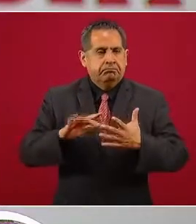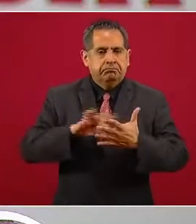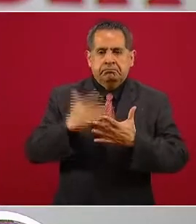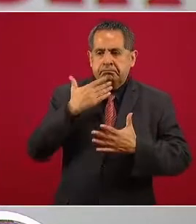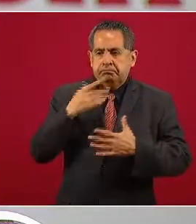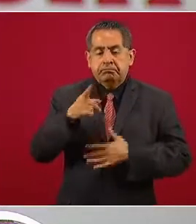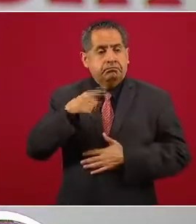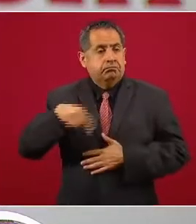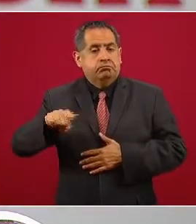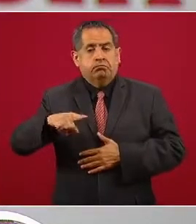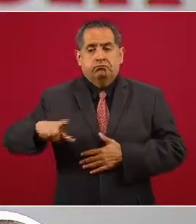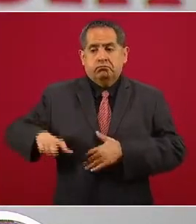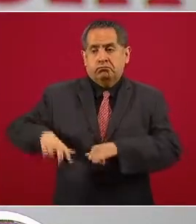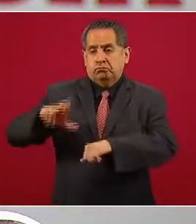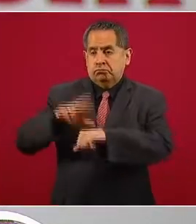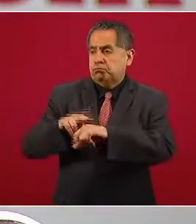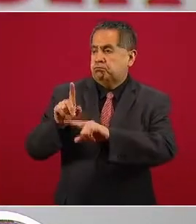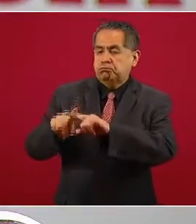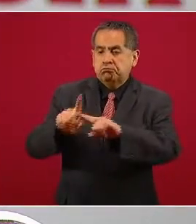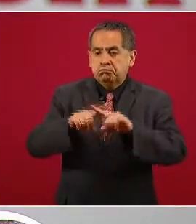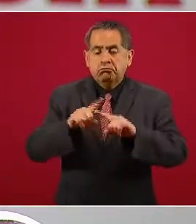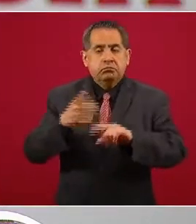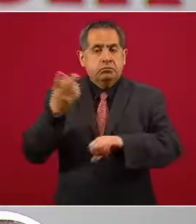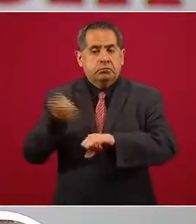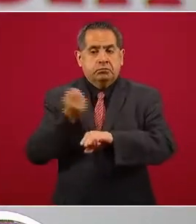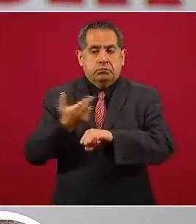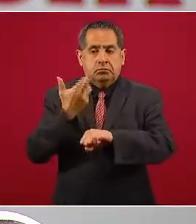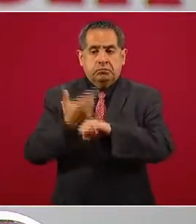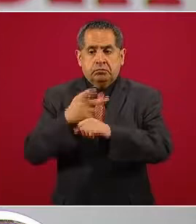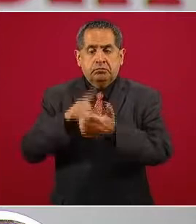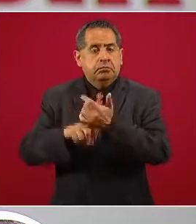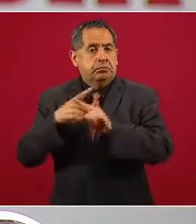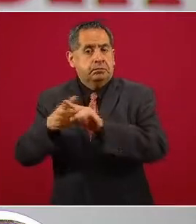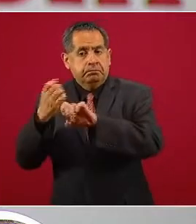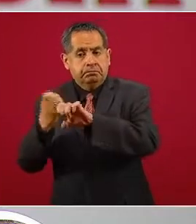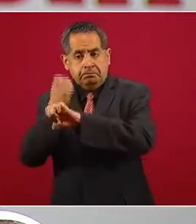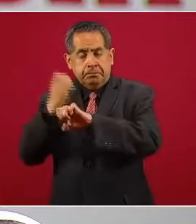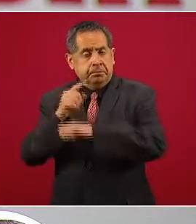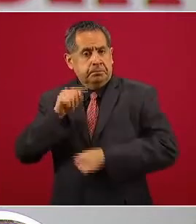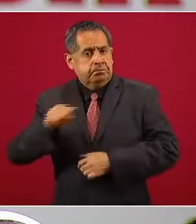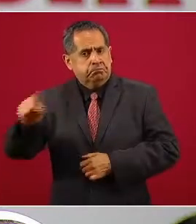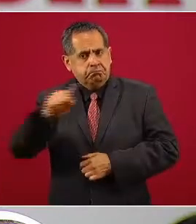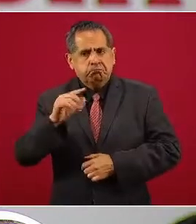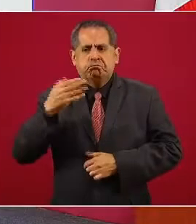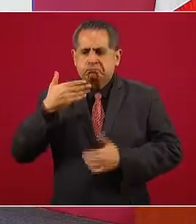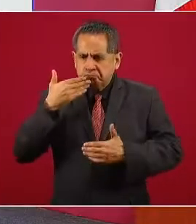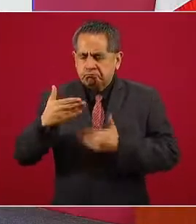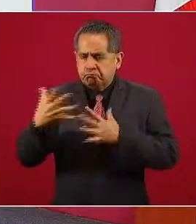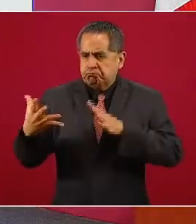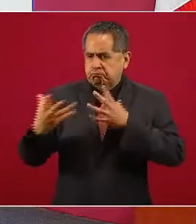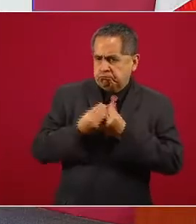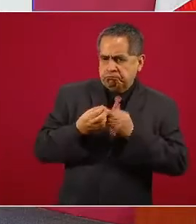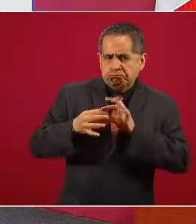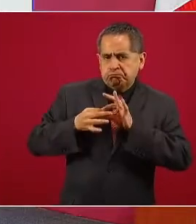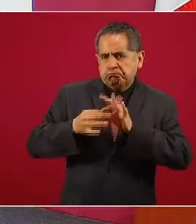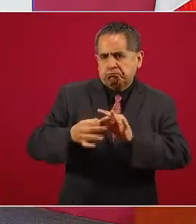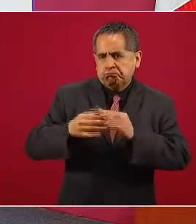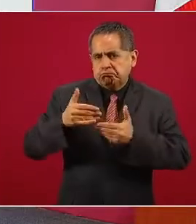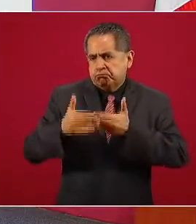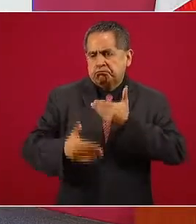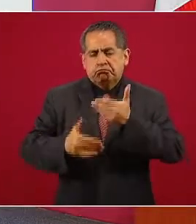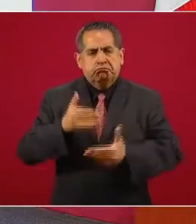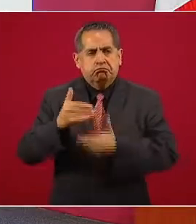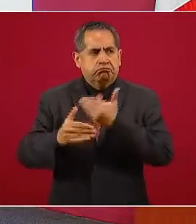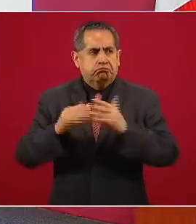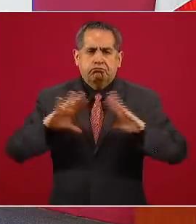las y los gobernadores, las y los secretarios de educación de los estados para marchar como un solo sector educativo nacional,